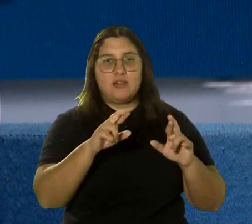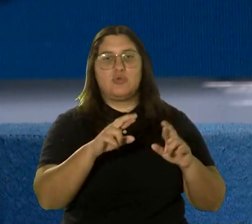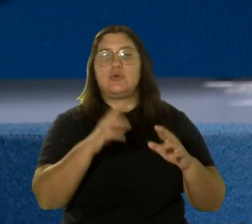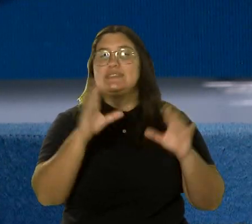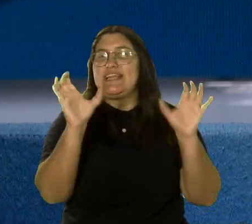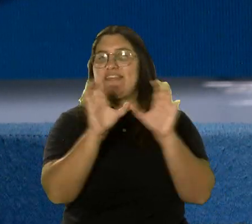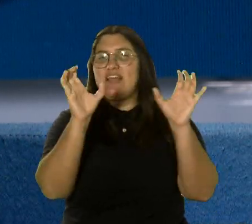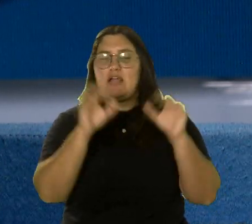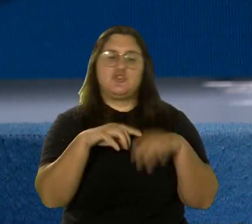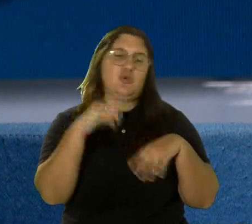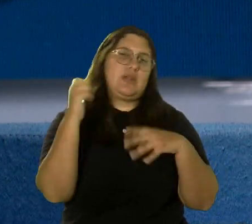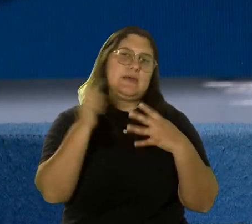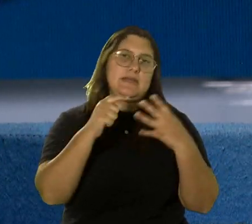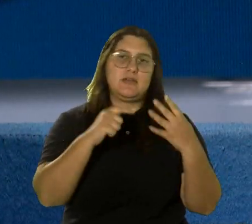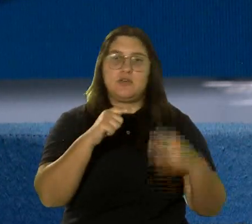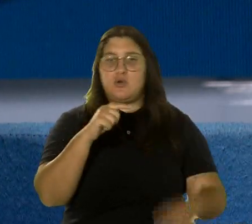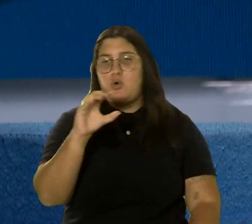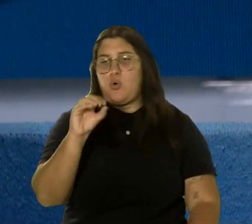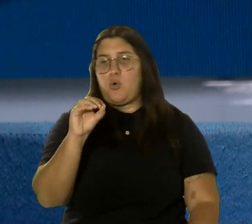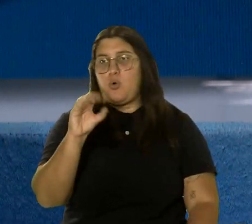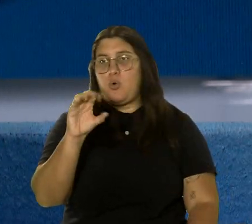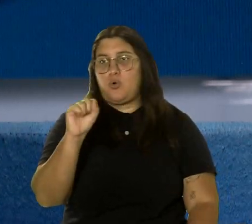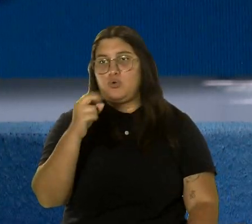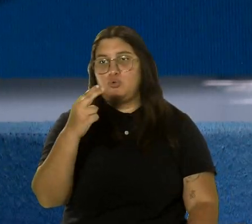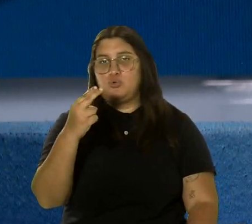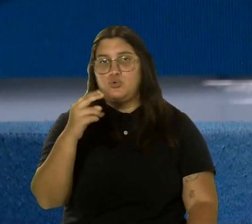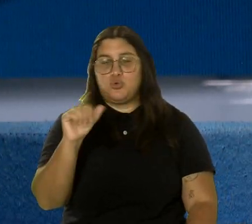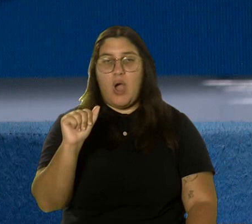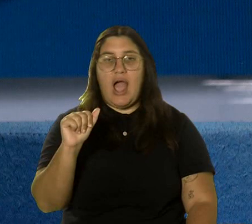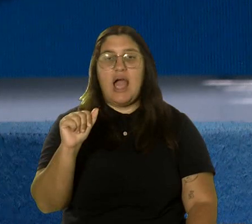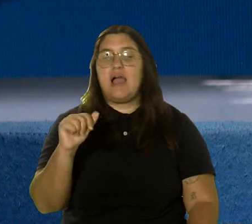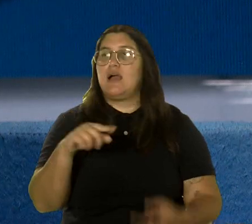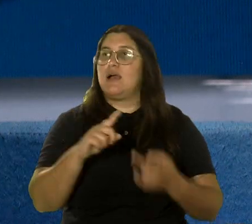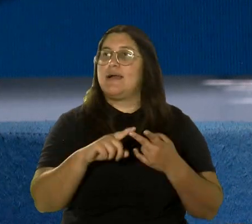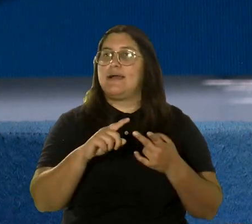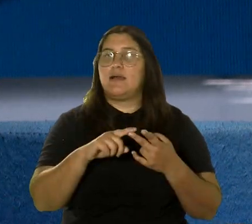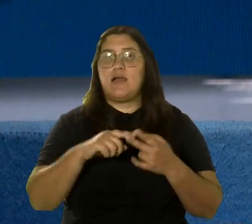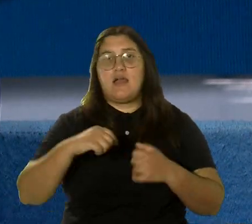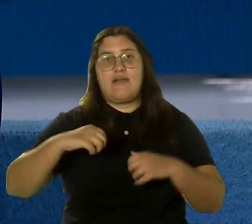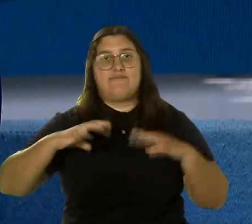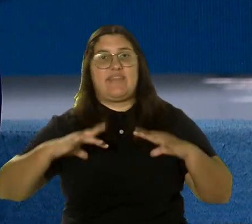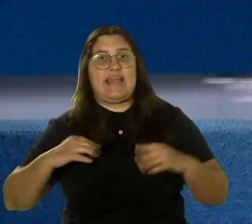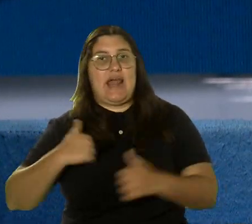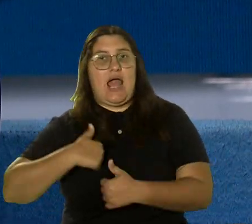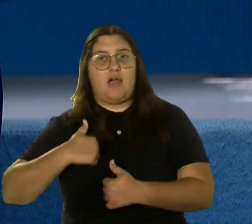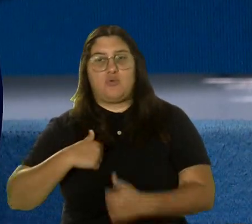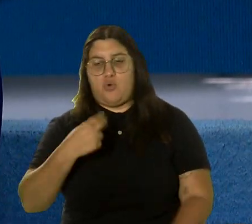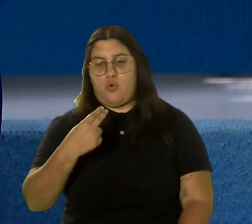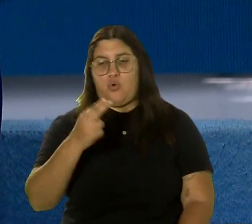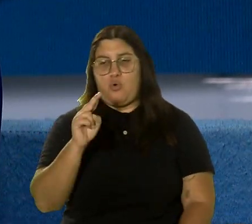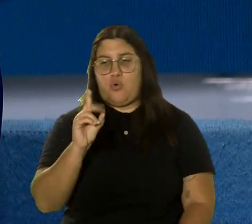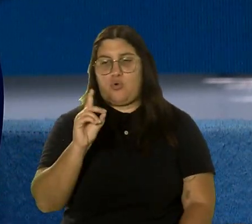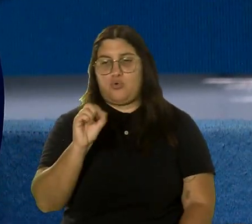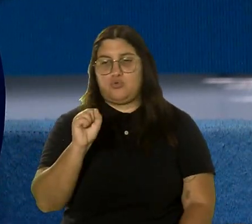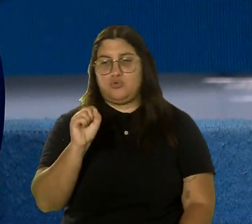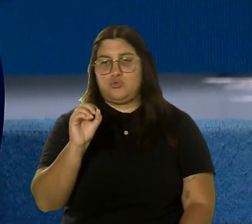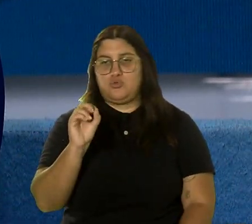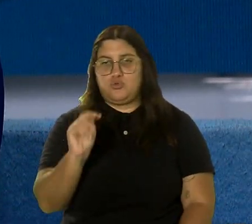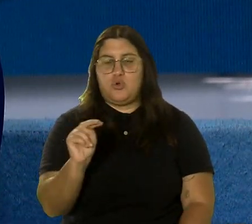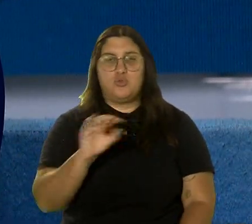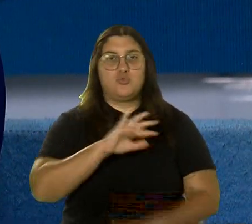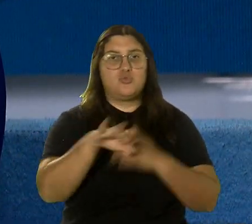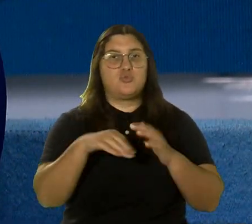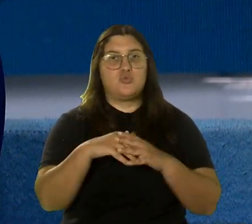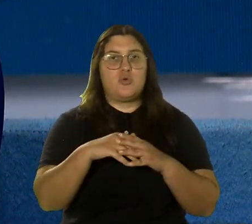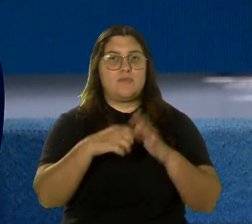negocio, como lo que es 8A, Woman On, Hobson, Veterano, son requisitos pequeños que en realidad van de la